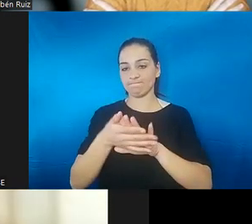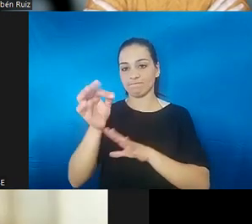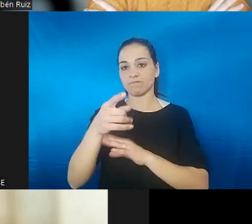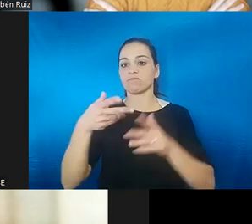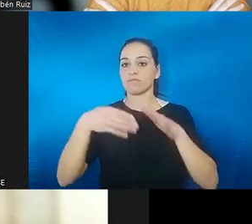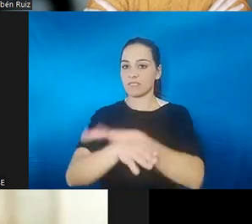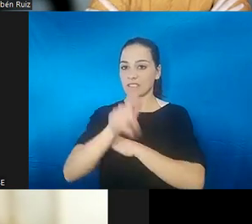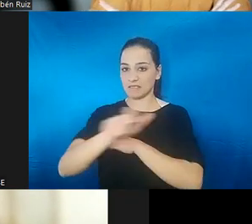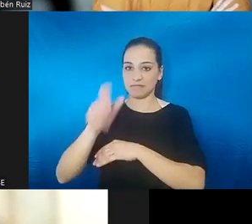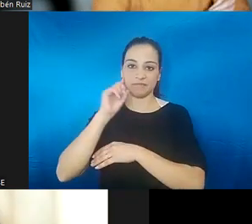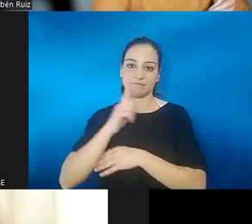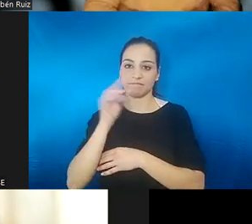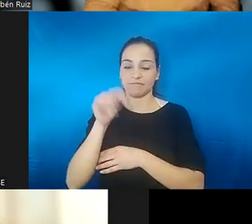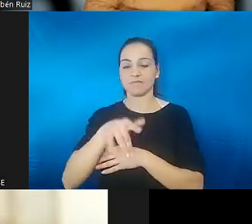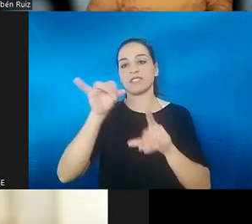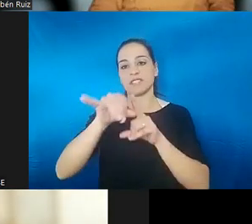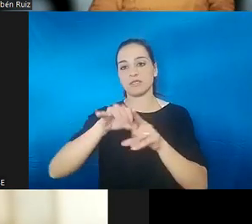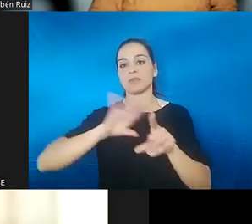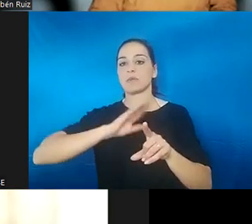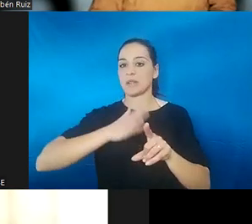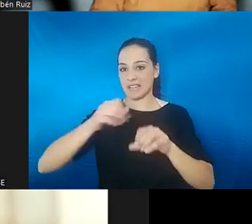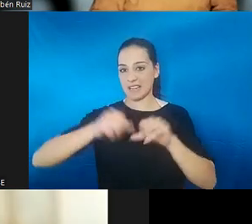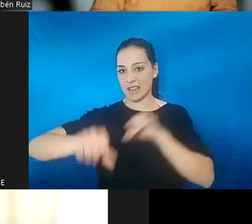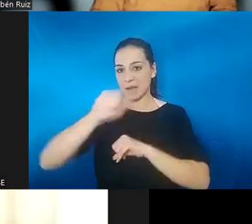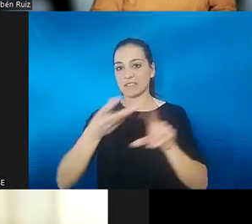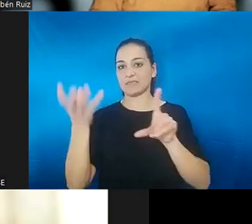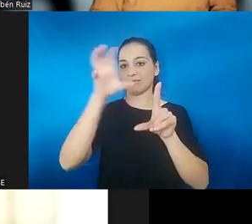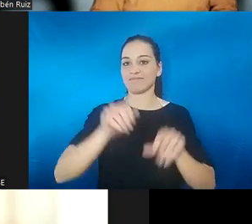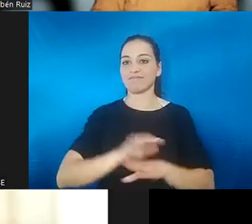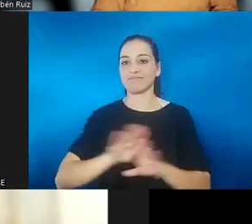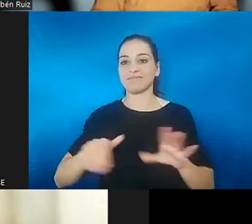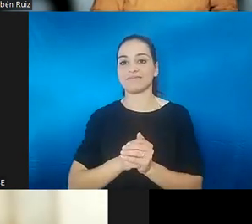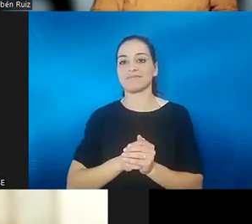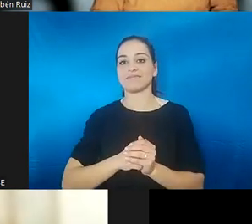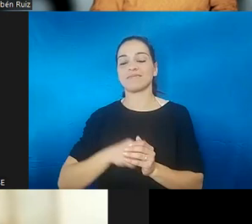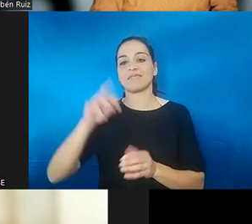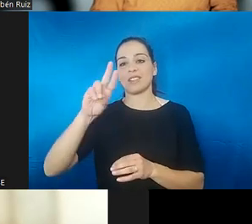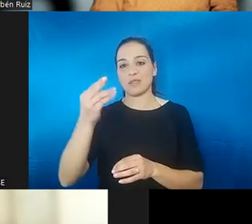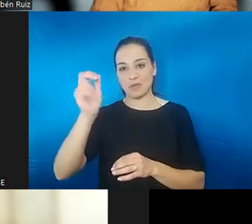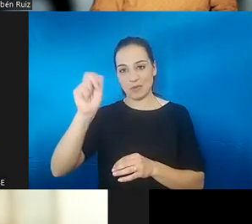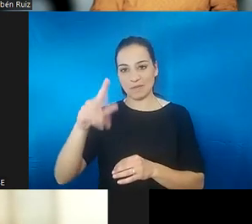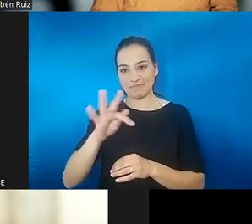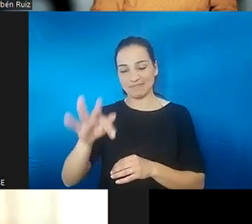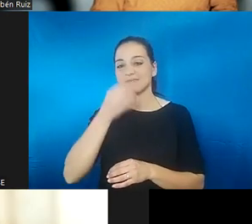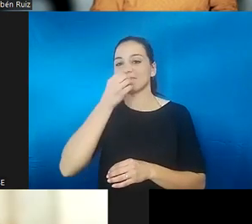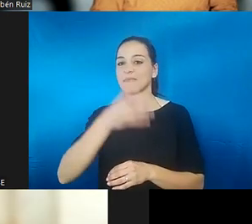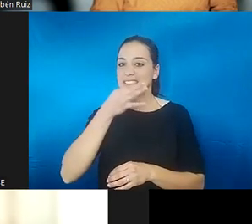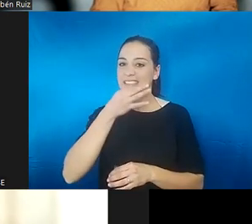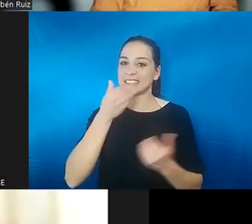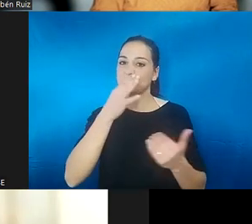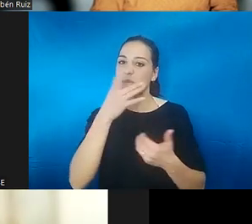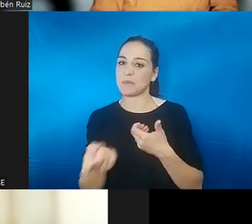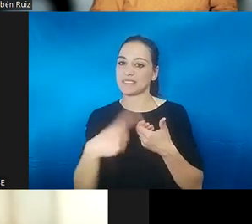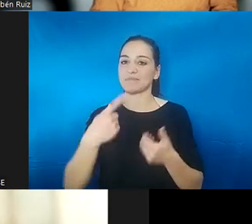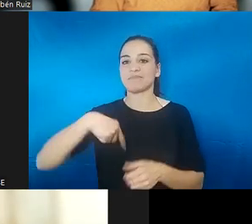subida a nuestro canal de YouTube a partir de mañana. Y ya sin más, Rubén, buenas tardes. Muchas gracias por participar y nos gustaría